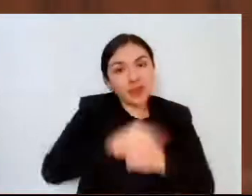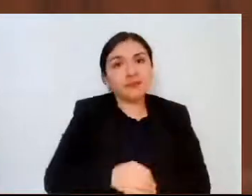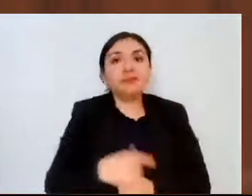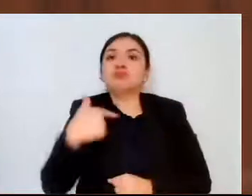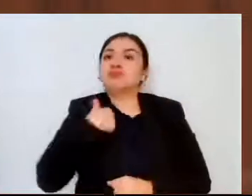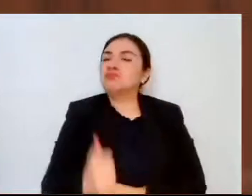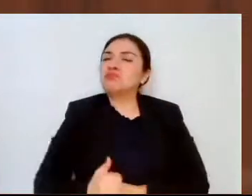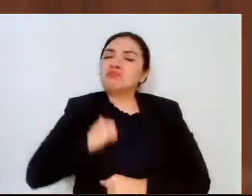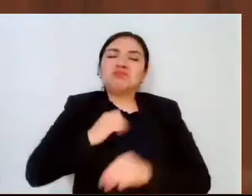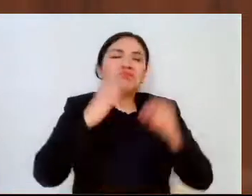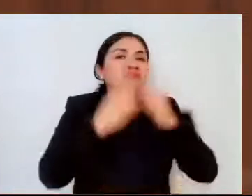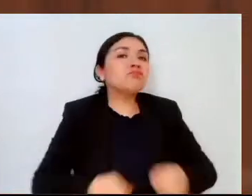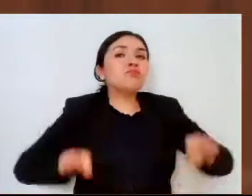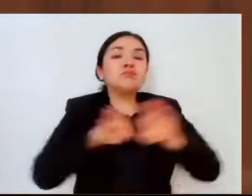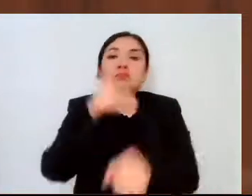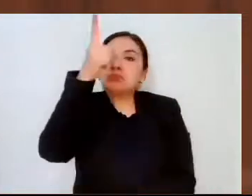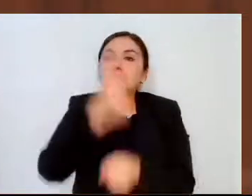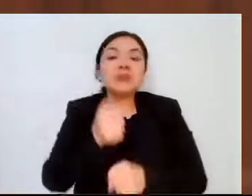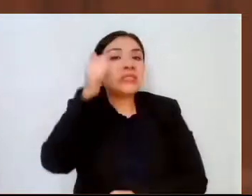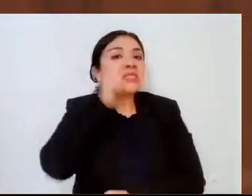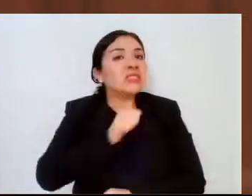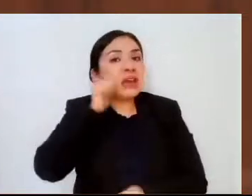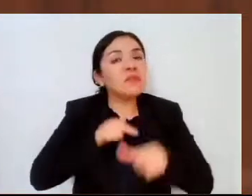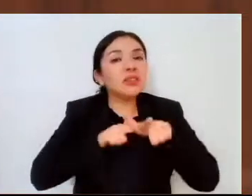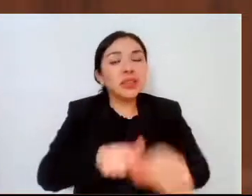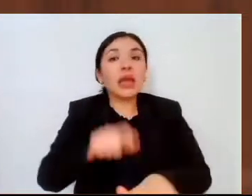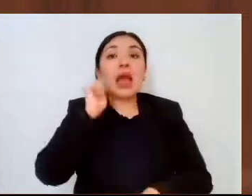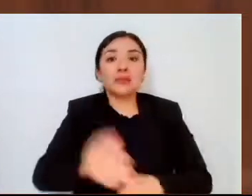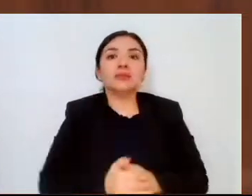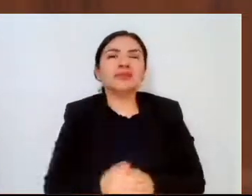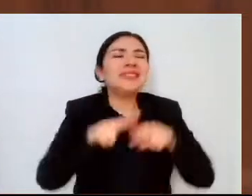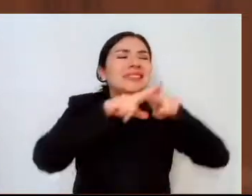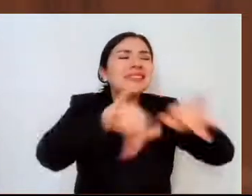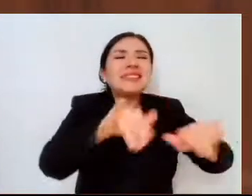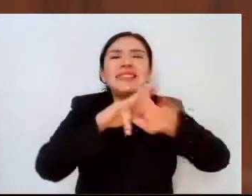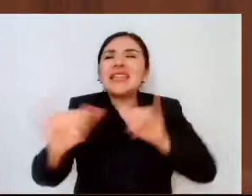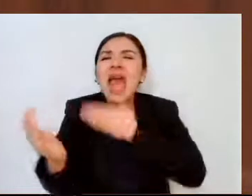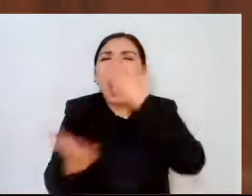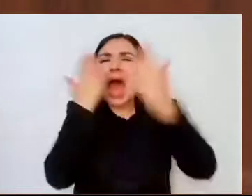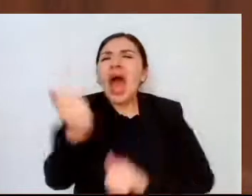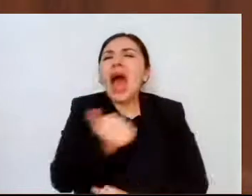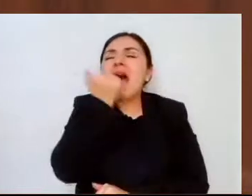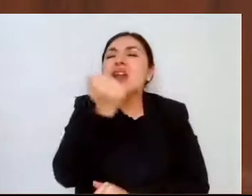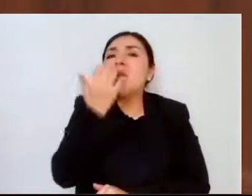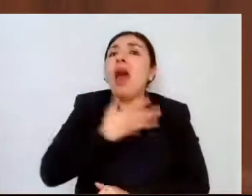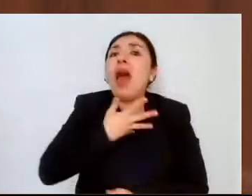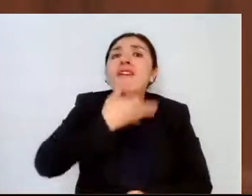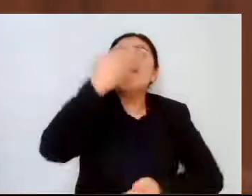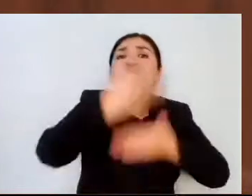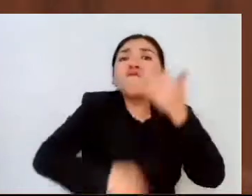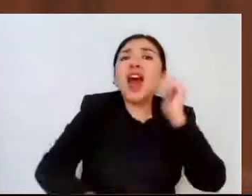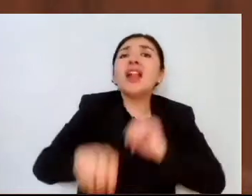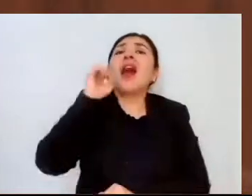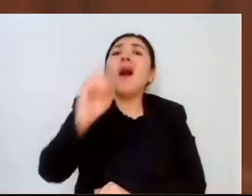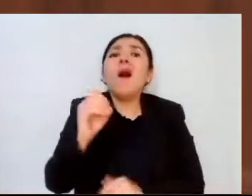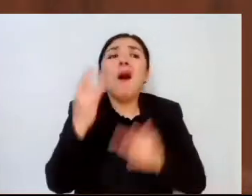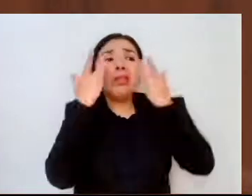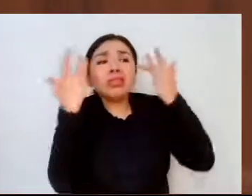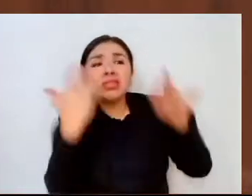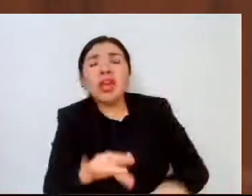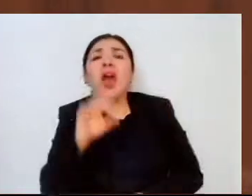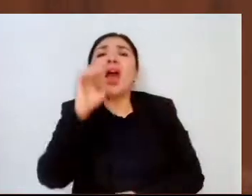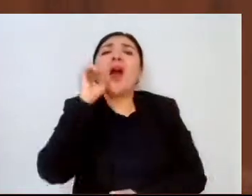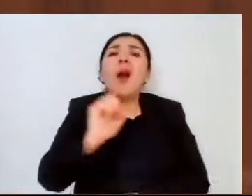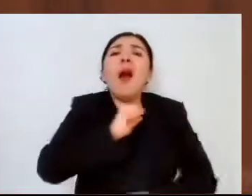es y seguirá siendo que ningún estudiante se quede rezagado y que por ningún